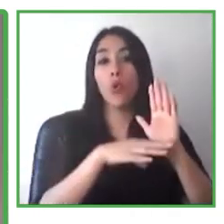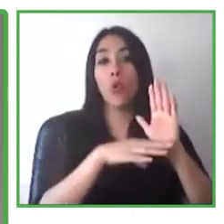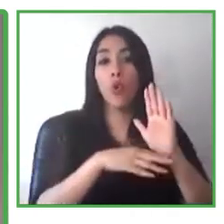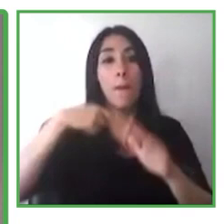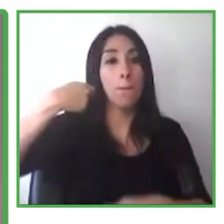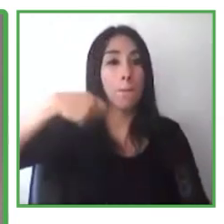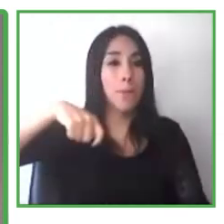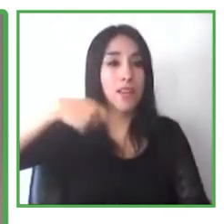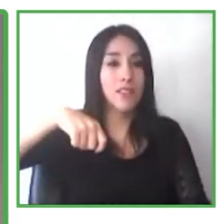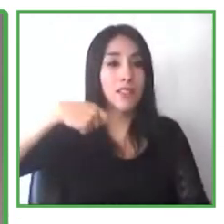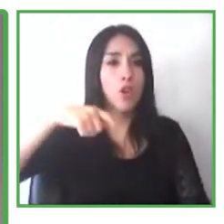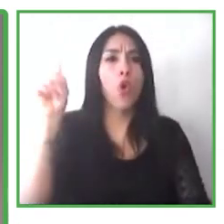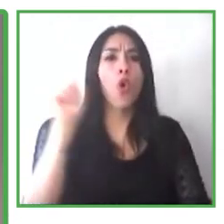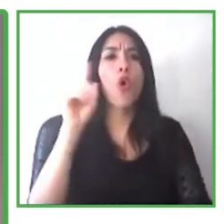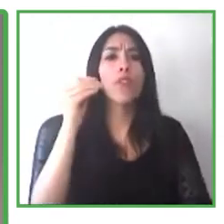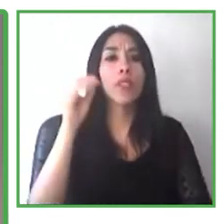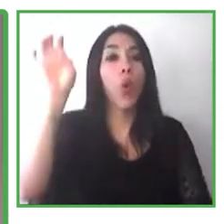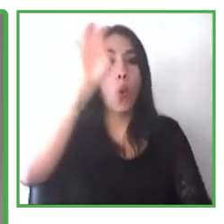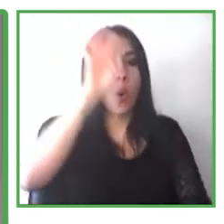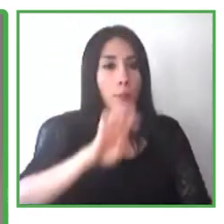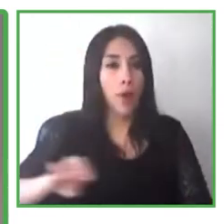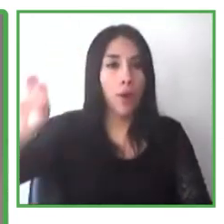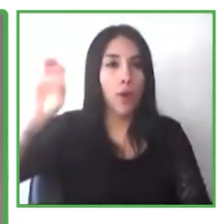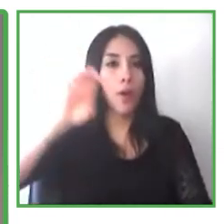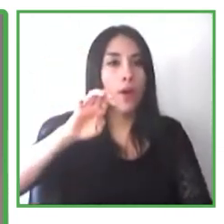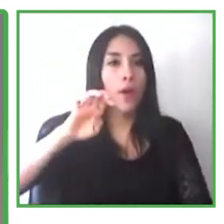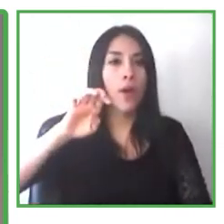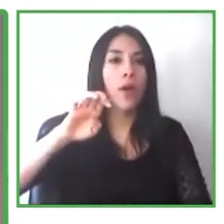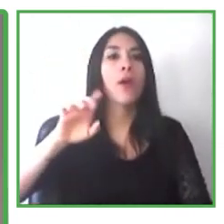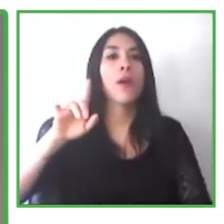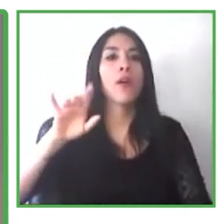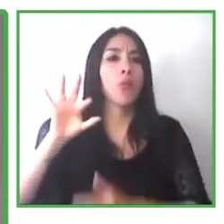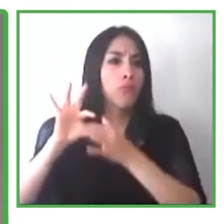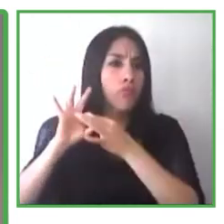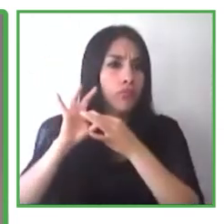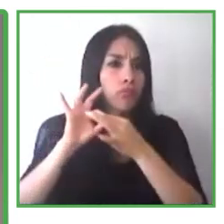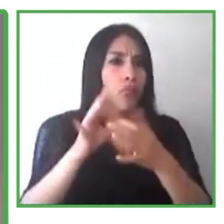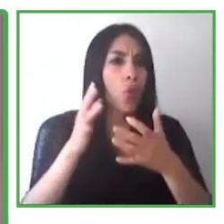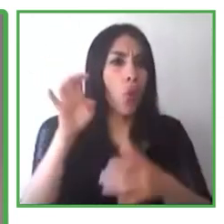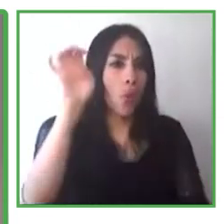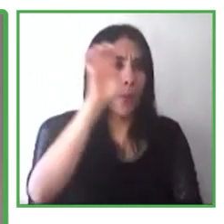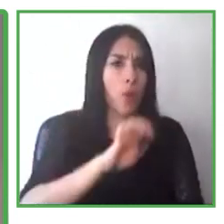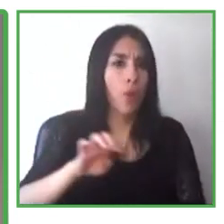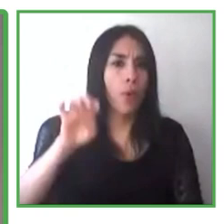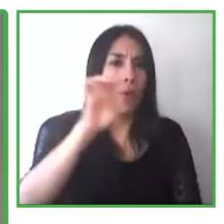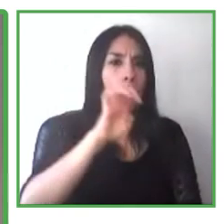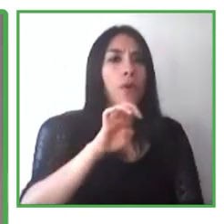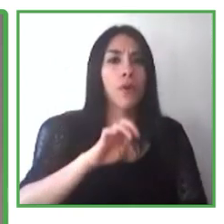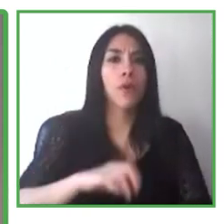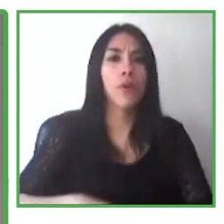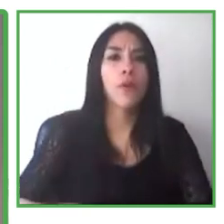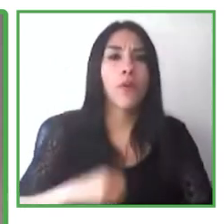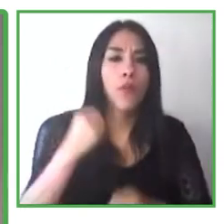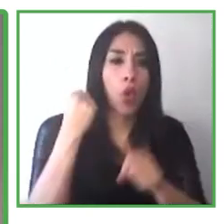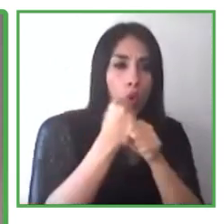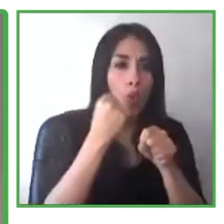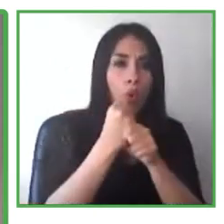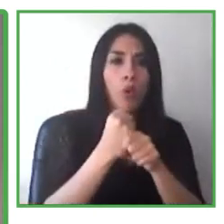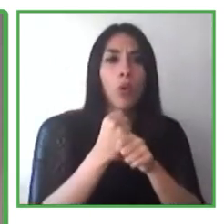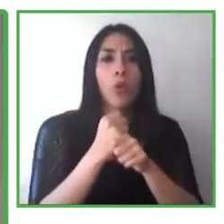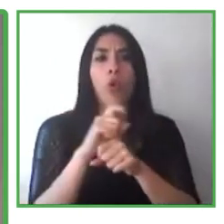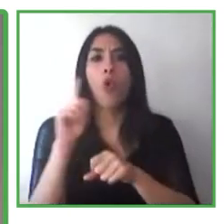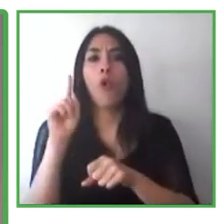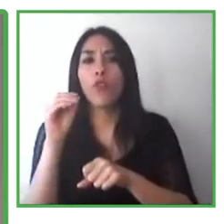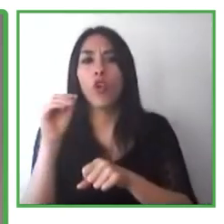también proyectos en la Unión Europea. Ha trabajado en África, Oriente y ha estado en